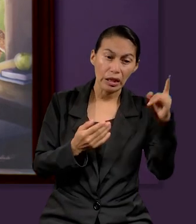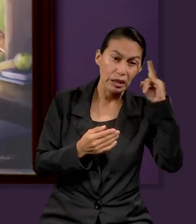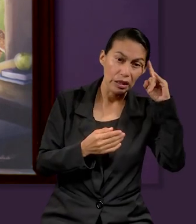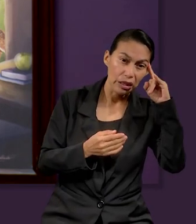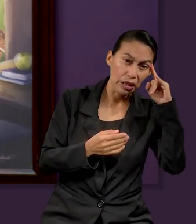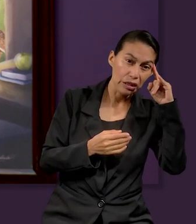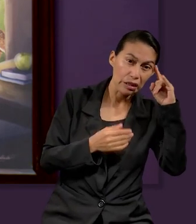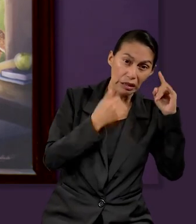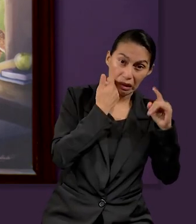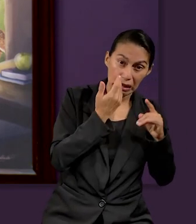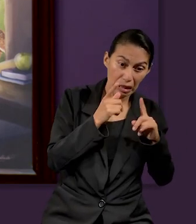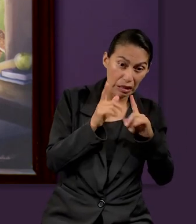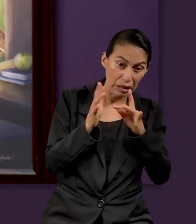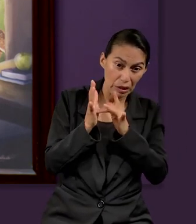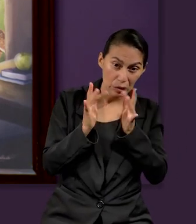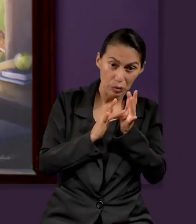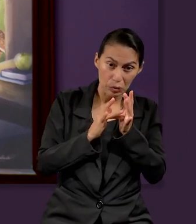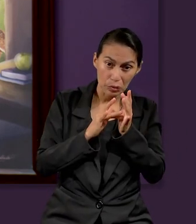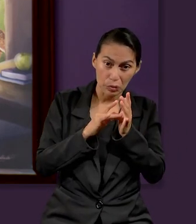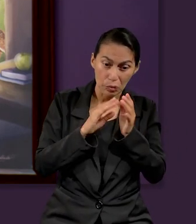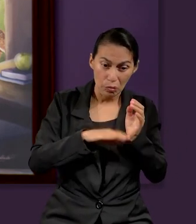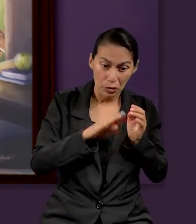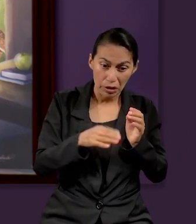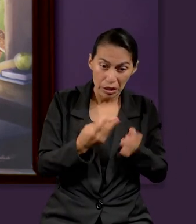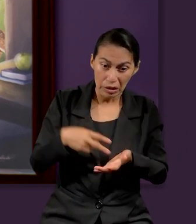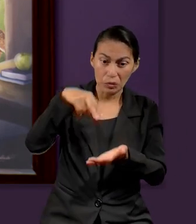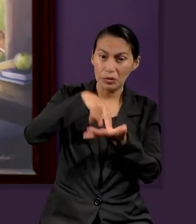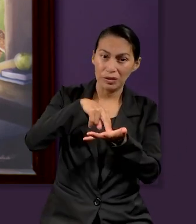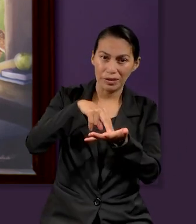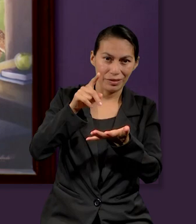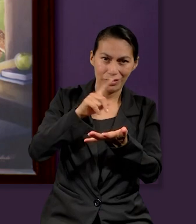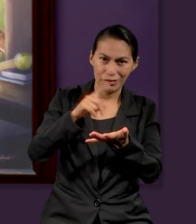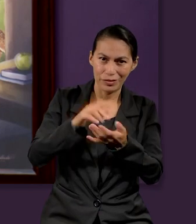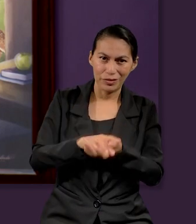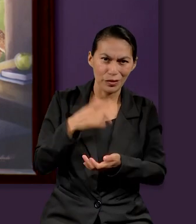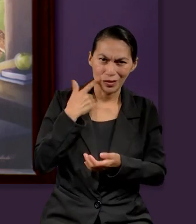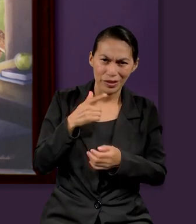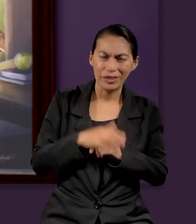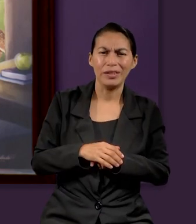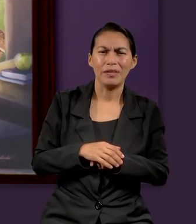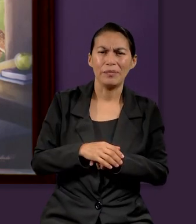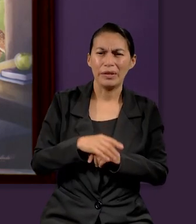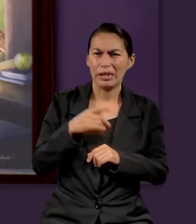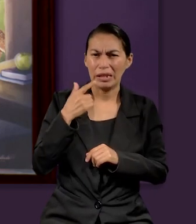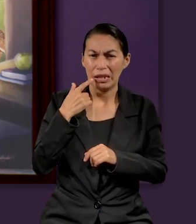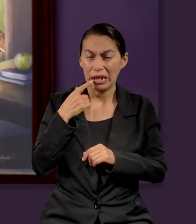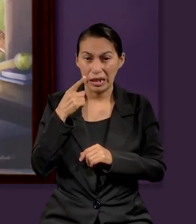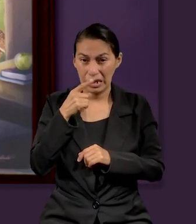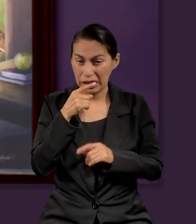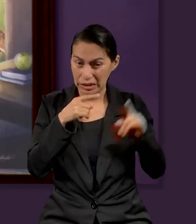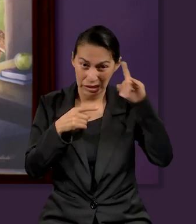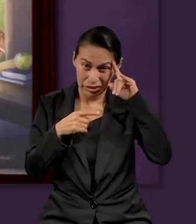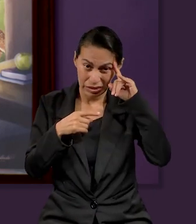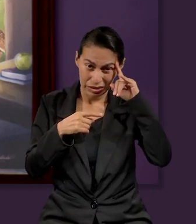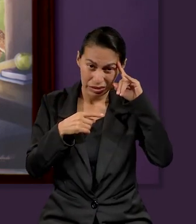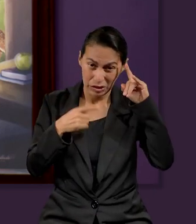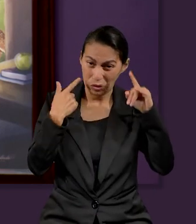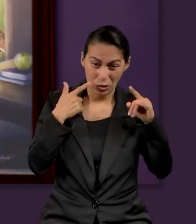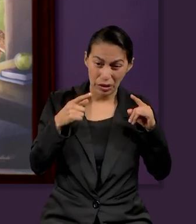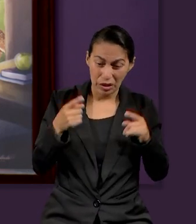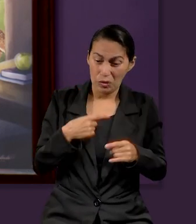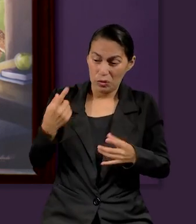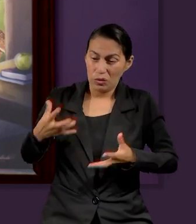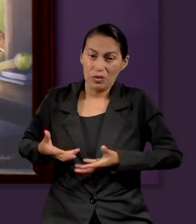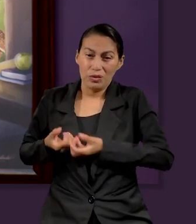era que Jesús no muriera, que no ofreciera ese sacrificio para otorgarnos libertad. Porque él nos amaba. Entonces el punto central del